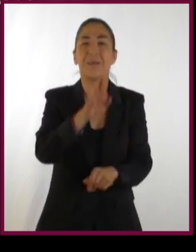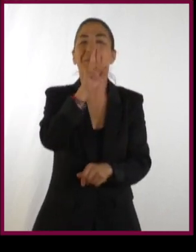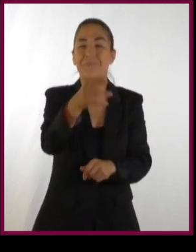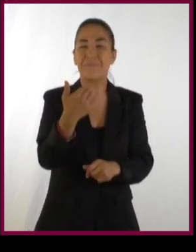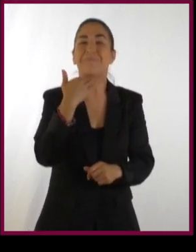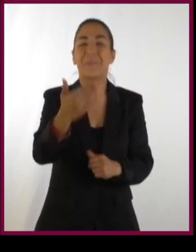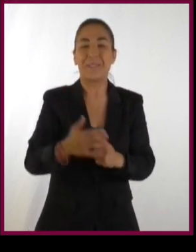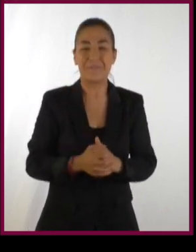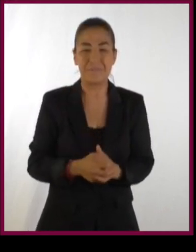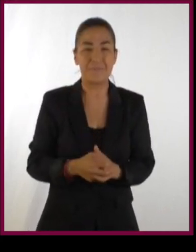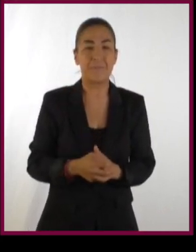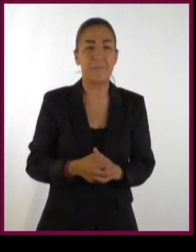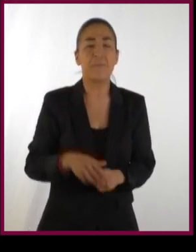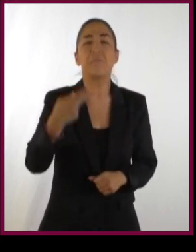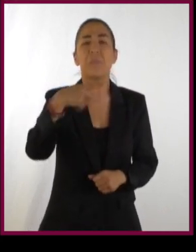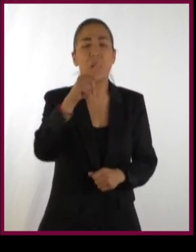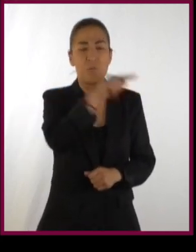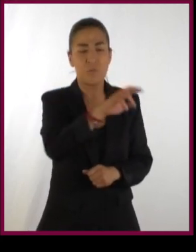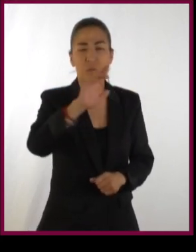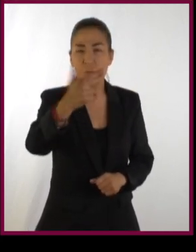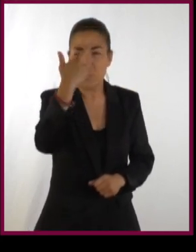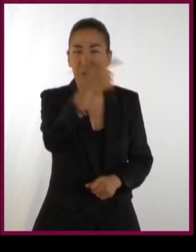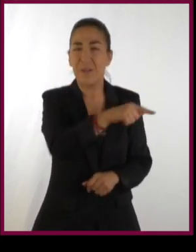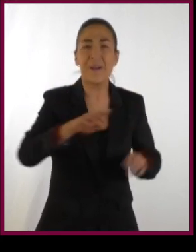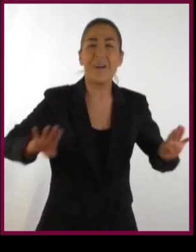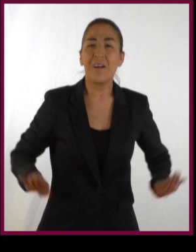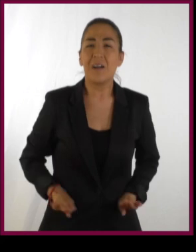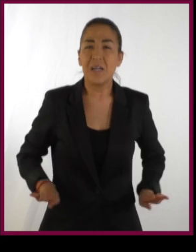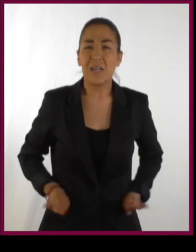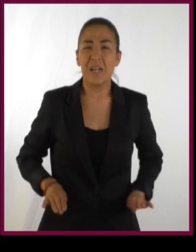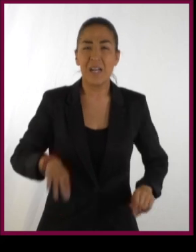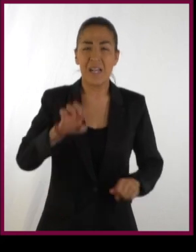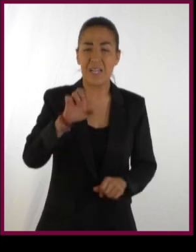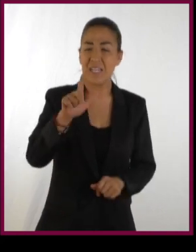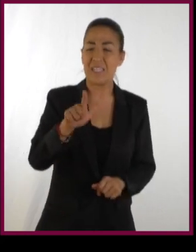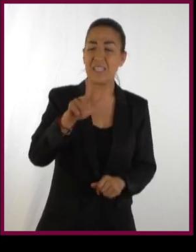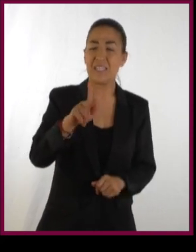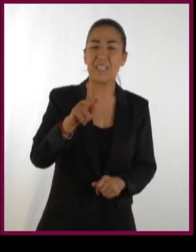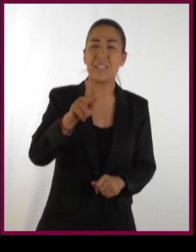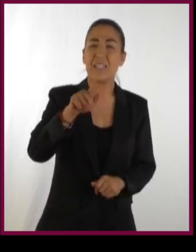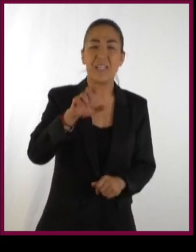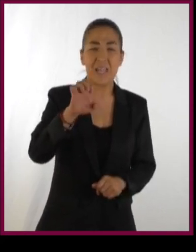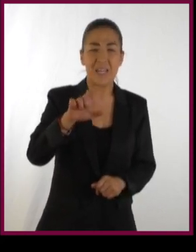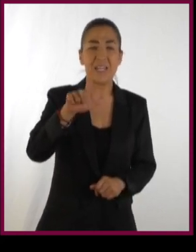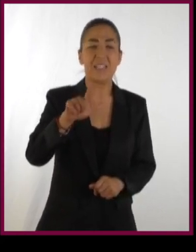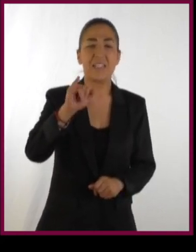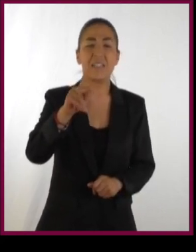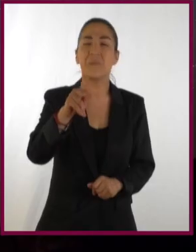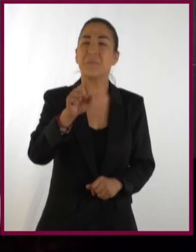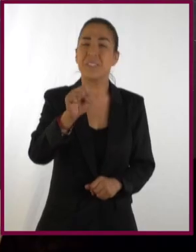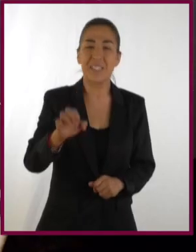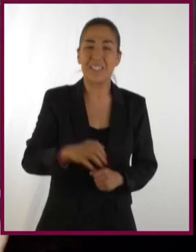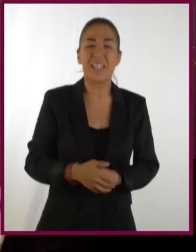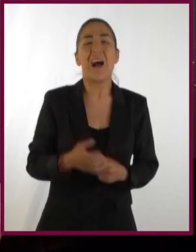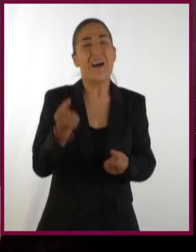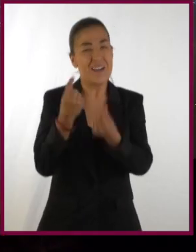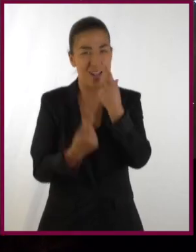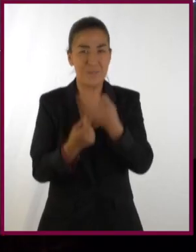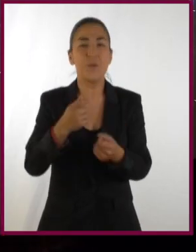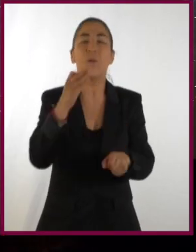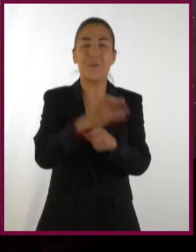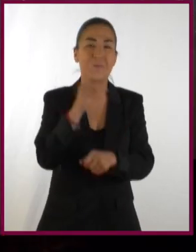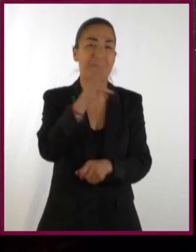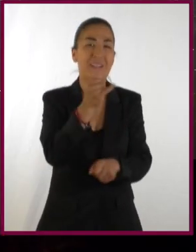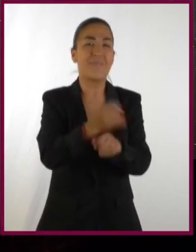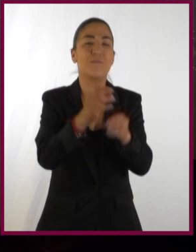problema, ¿no? Así es. ¡Yupi! Oye, ¿pero tú recuerdas las características de la elipse? Solo